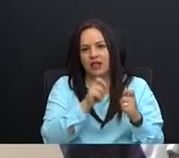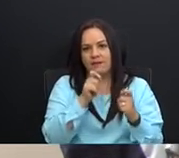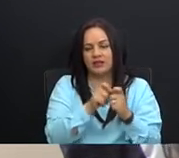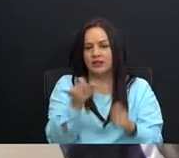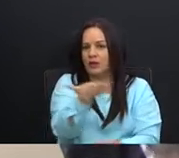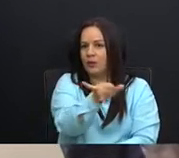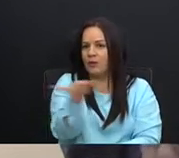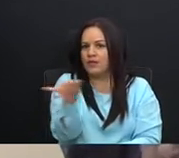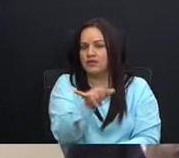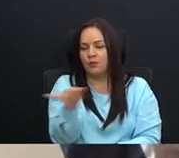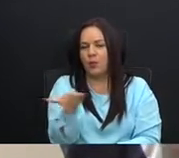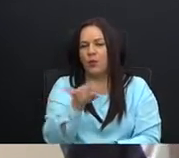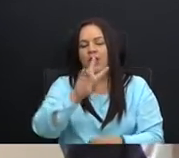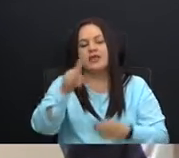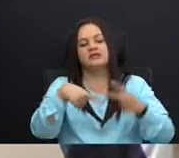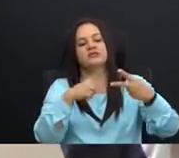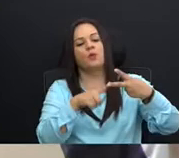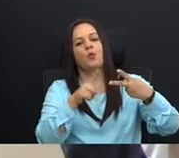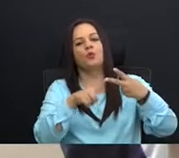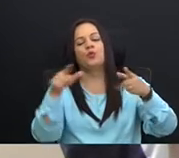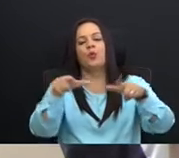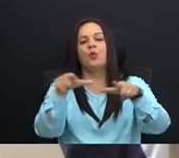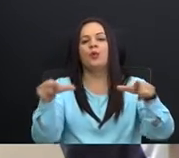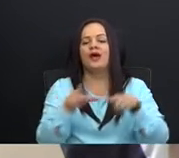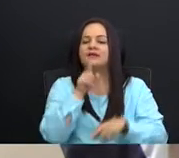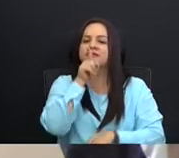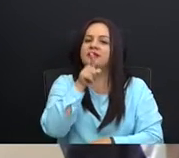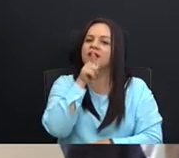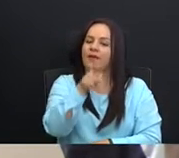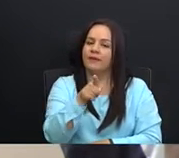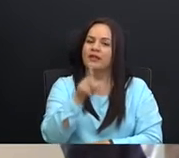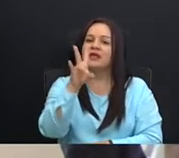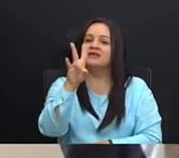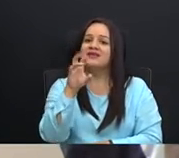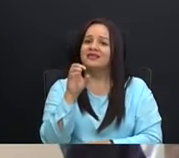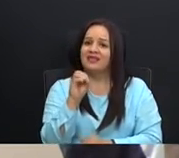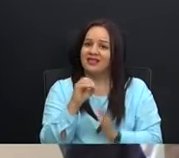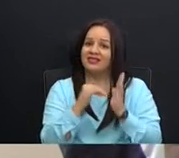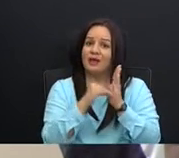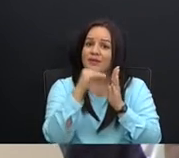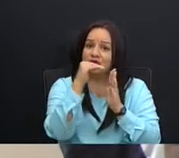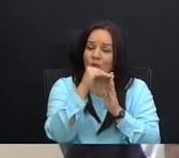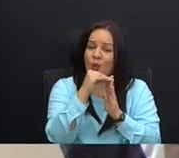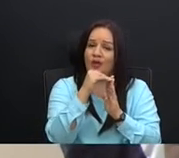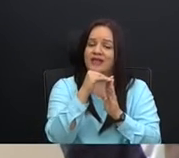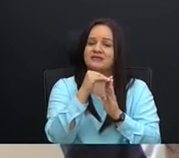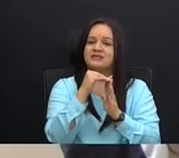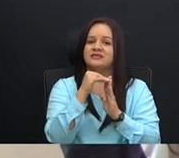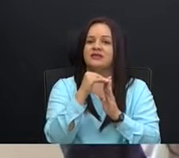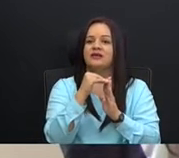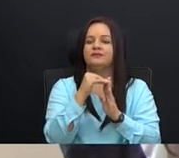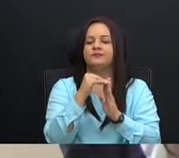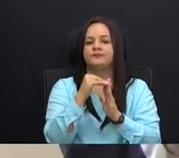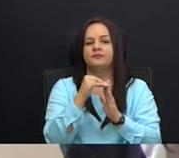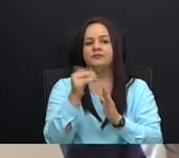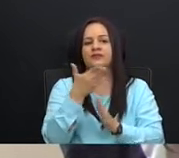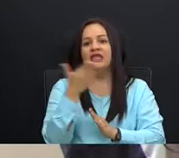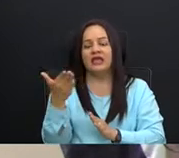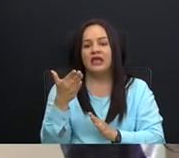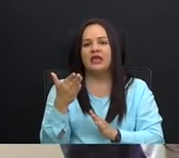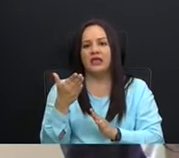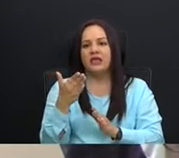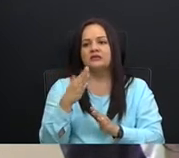lo mismo. En segundo lugar, ciertamente, los 70 millones, que se justificaron, y que,